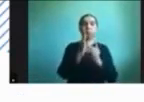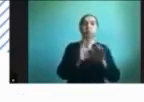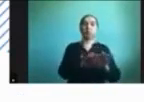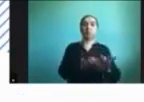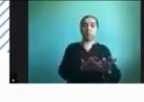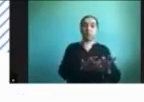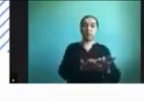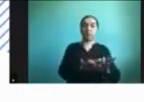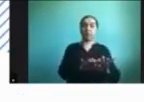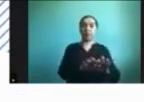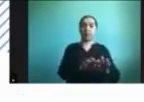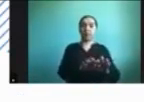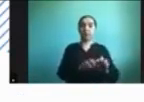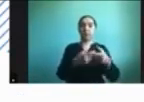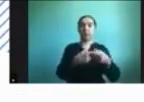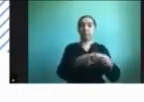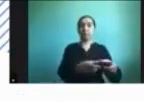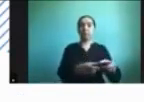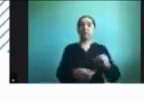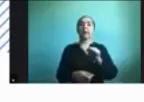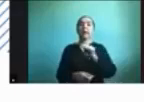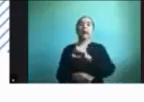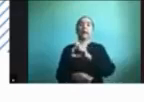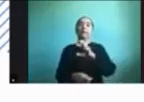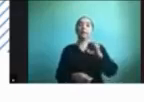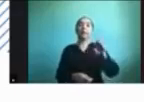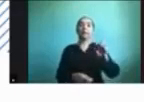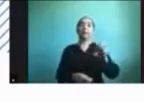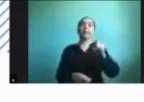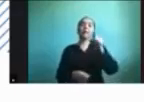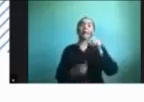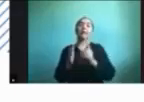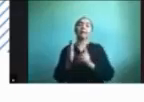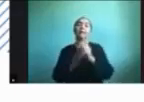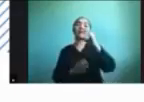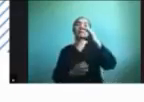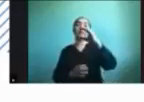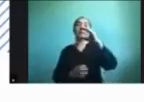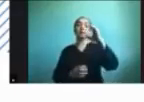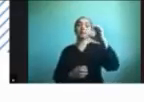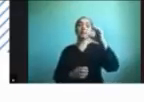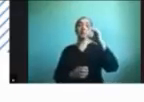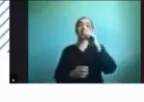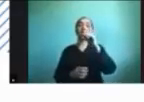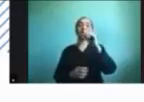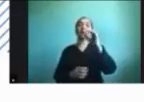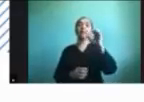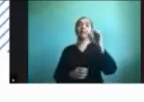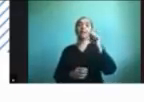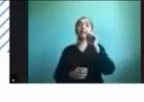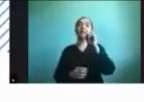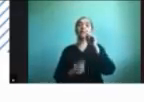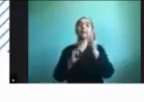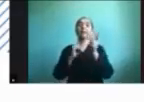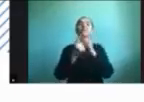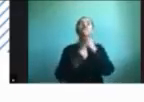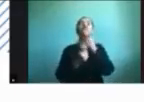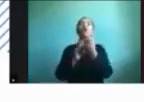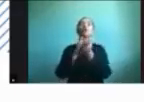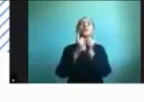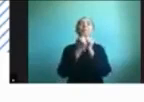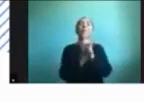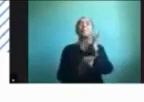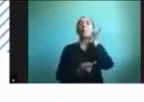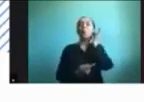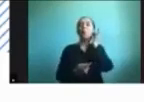desarrolladas por Sedeti que aquí le doy el pase a Polín para que las pueda ir explicando un poquito